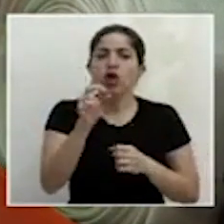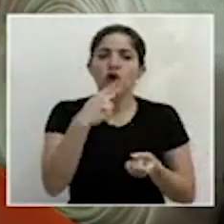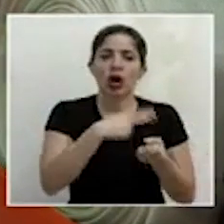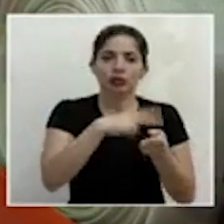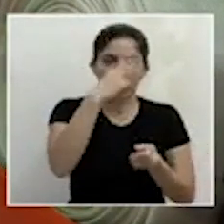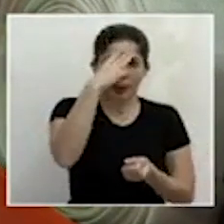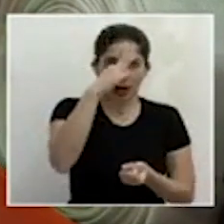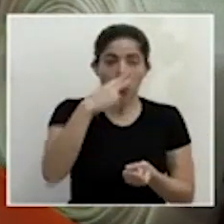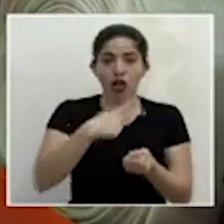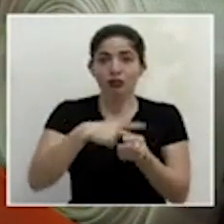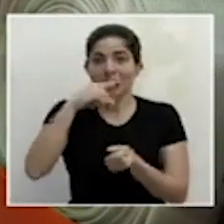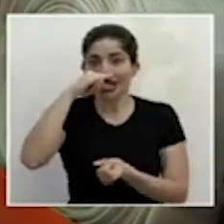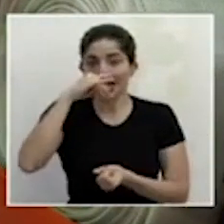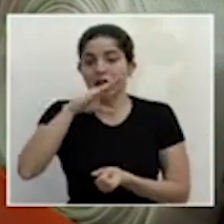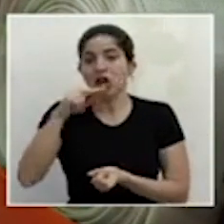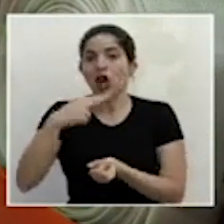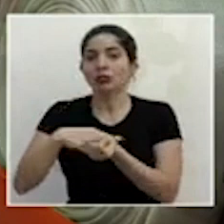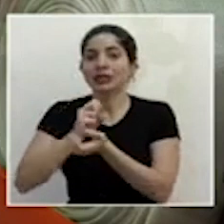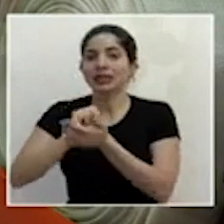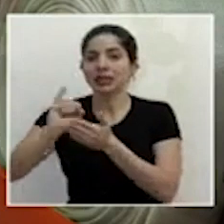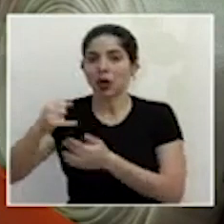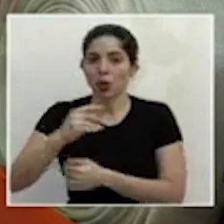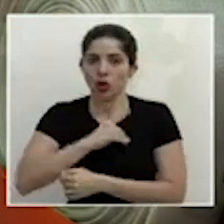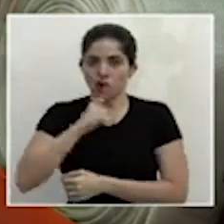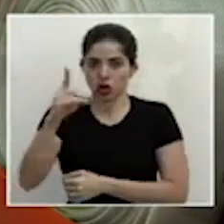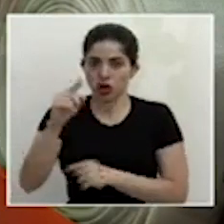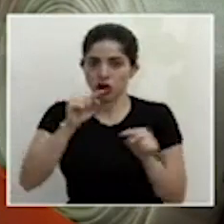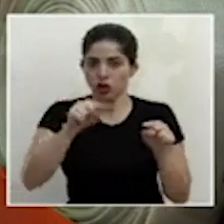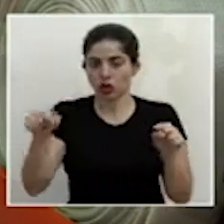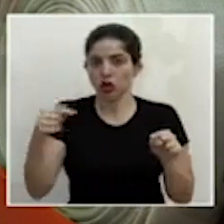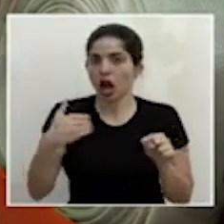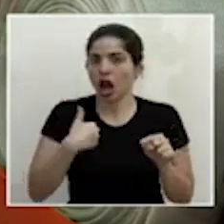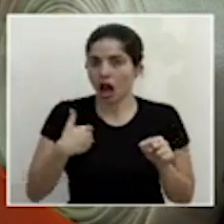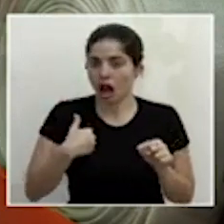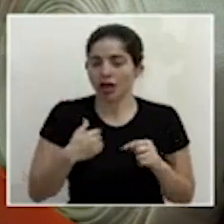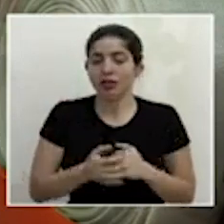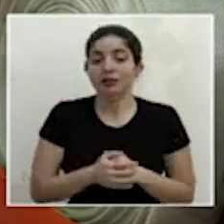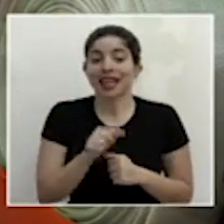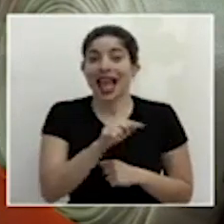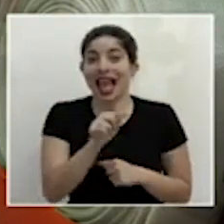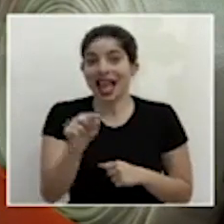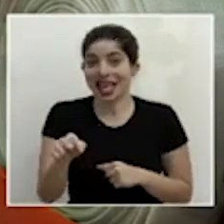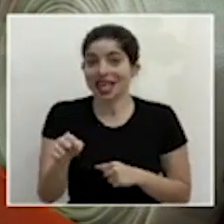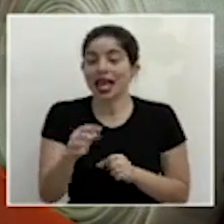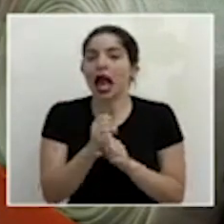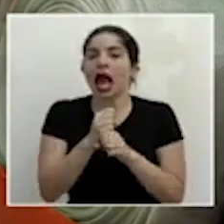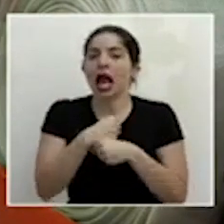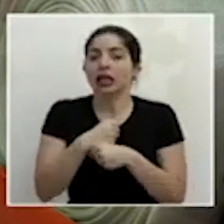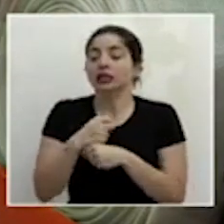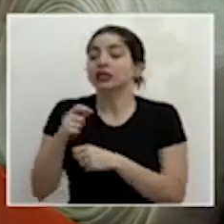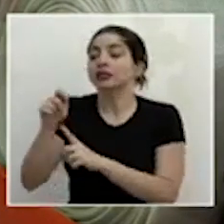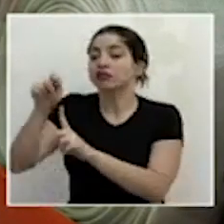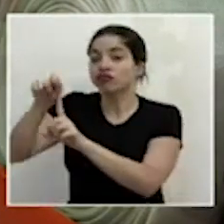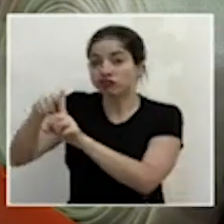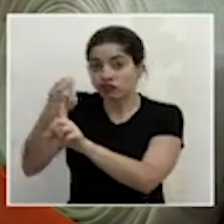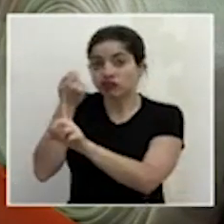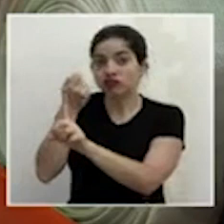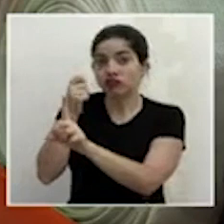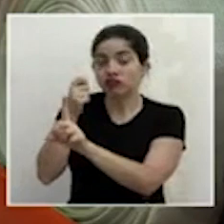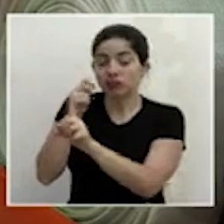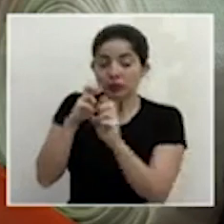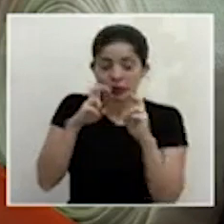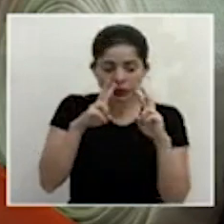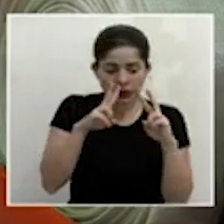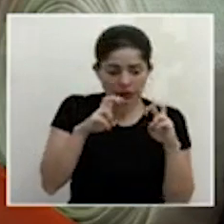el Hospital Nacional de Niños y el Hospital San Juan de Dios. Y ahí es donde se le hace la prueba, el